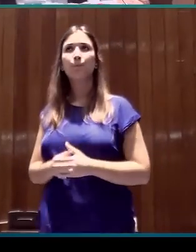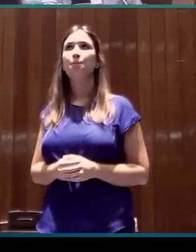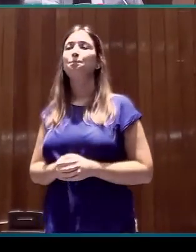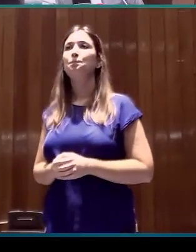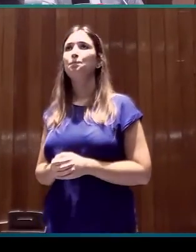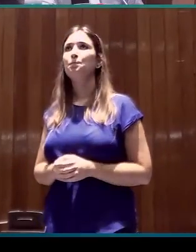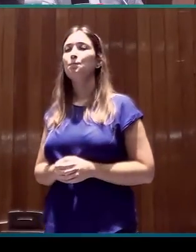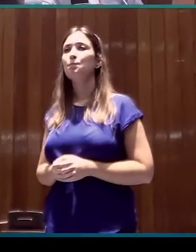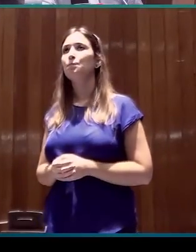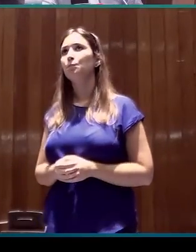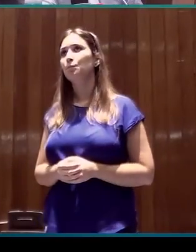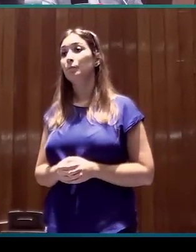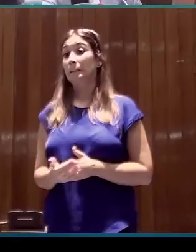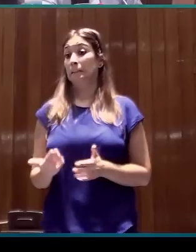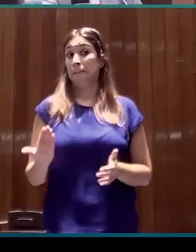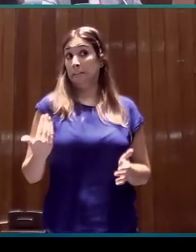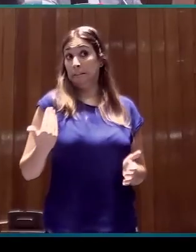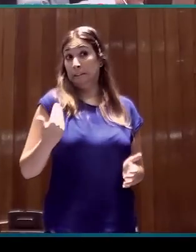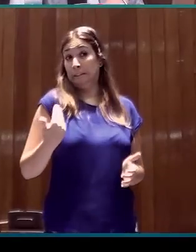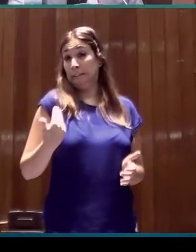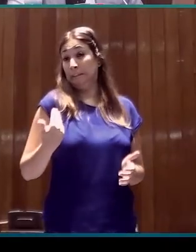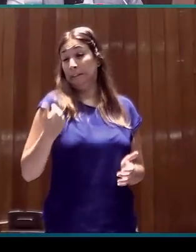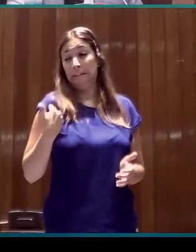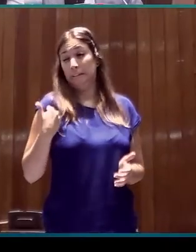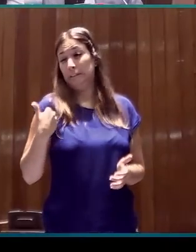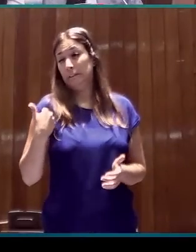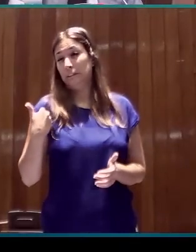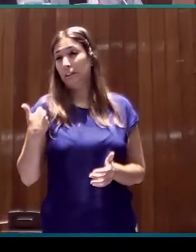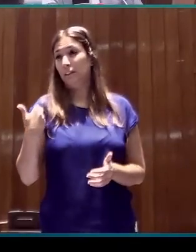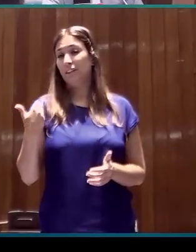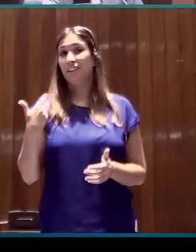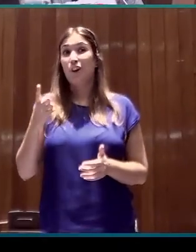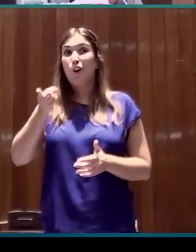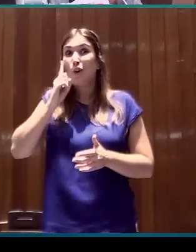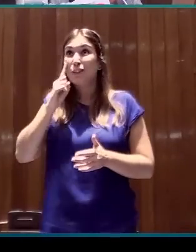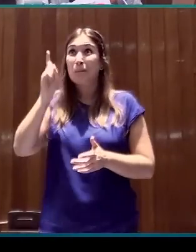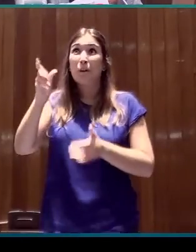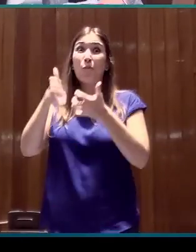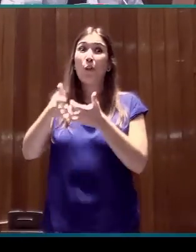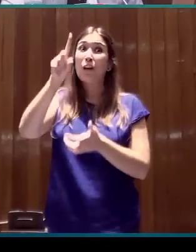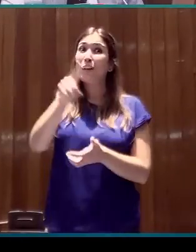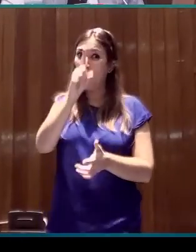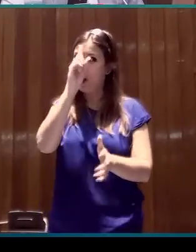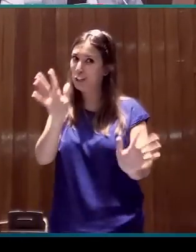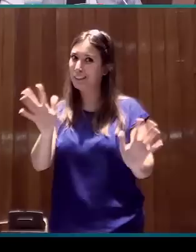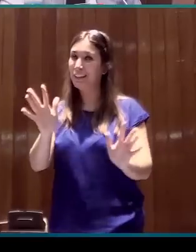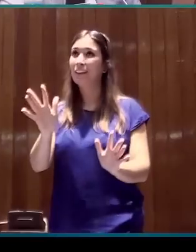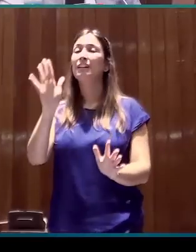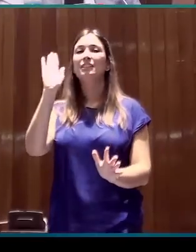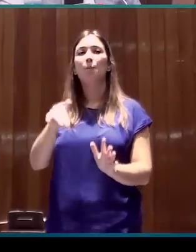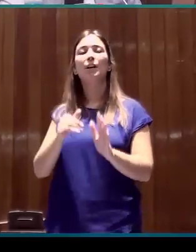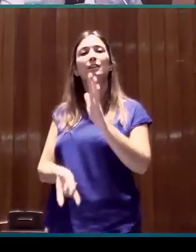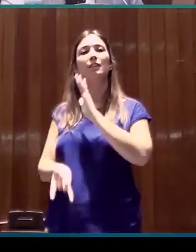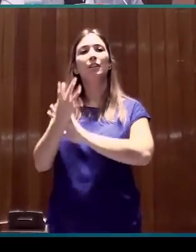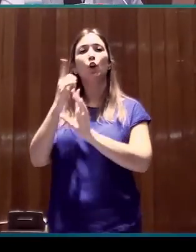hace muy poquito, y no sé si va a funcionar bien, hemos abierto un canal